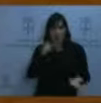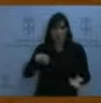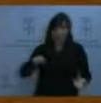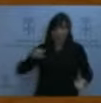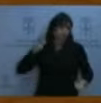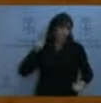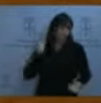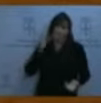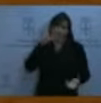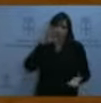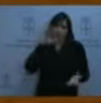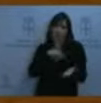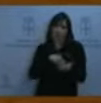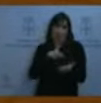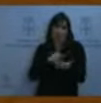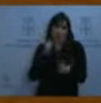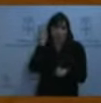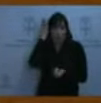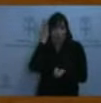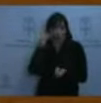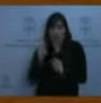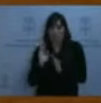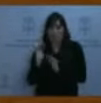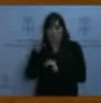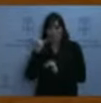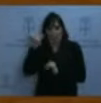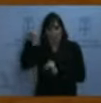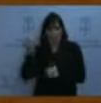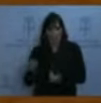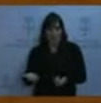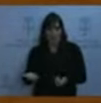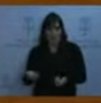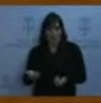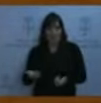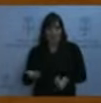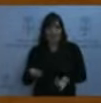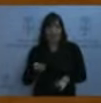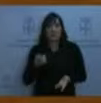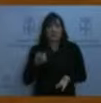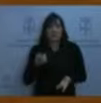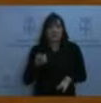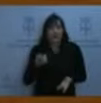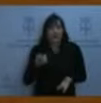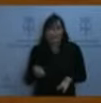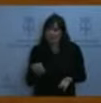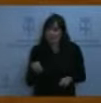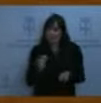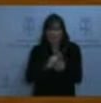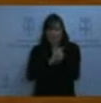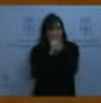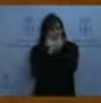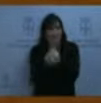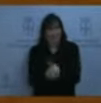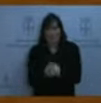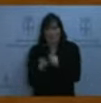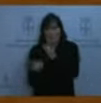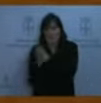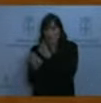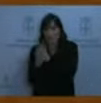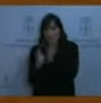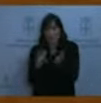Con lo cual, eso hay que cambiarlo. Eso no puede continuar así. Y, además,